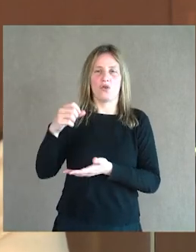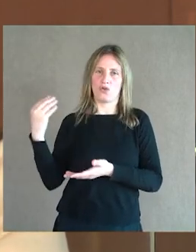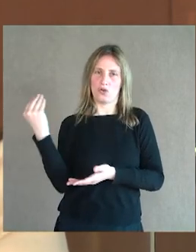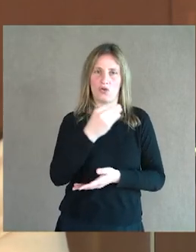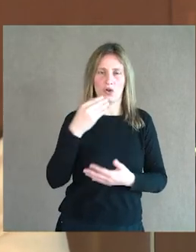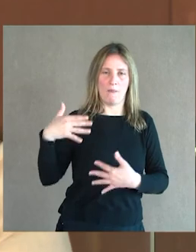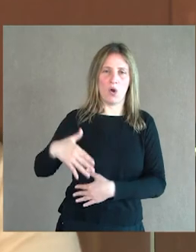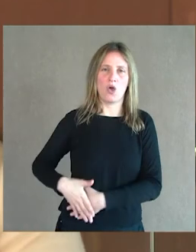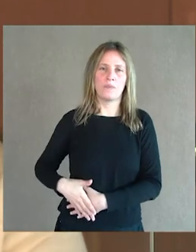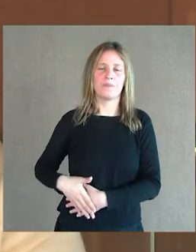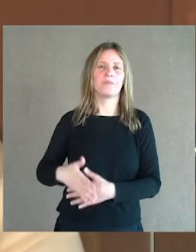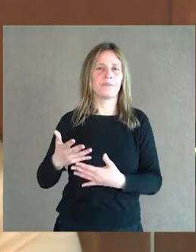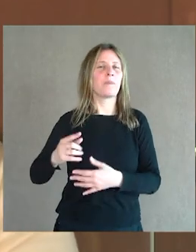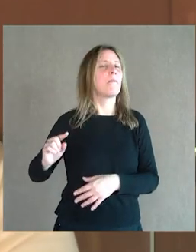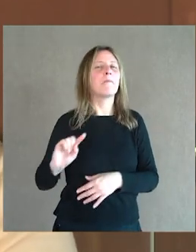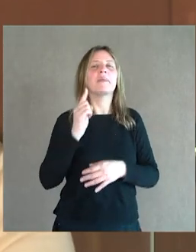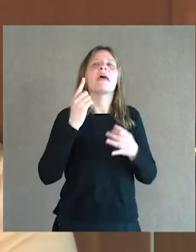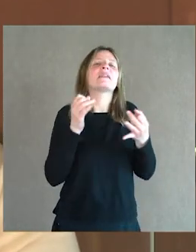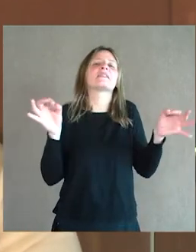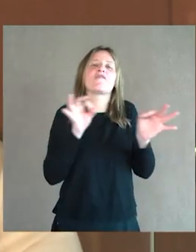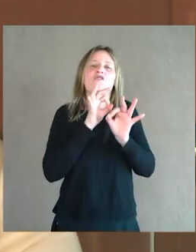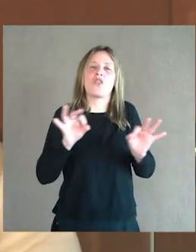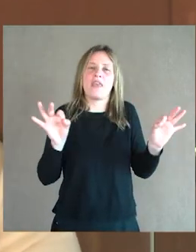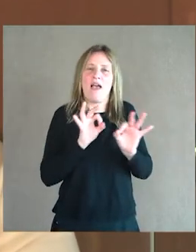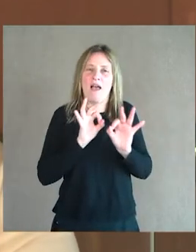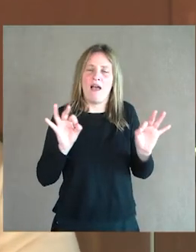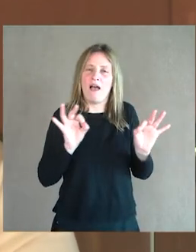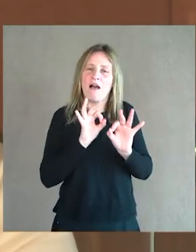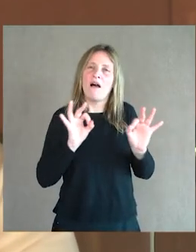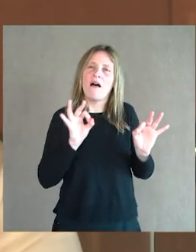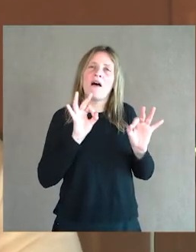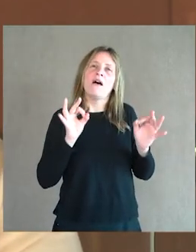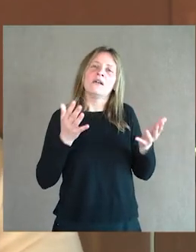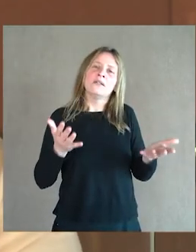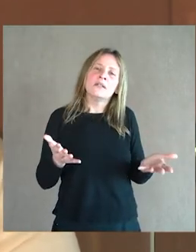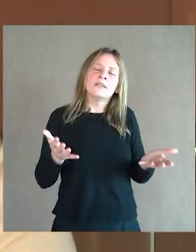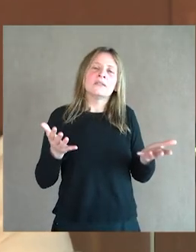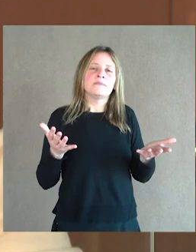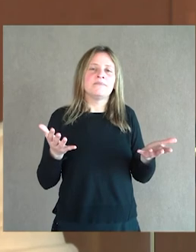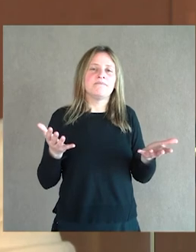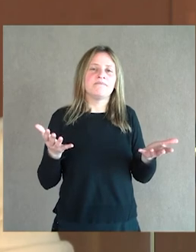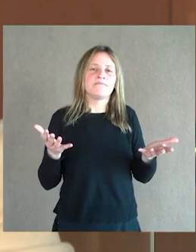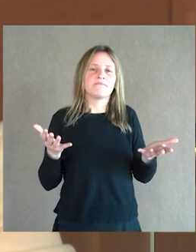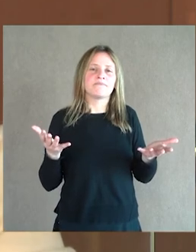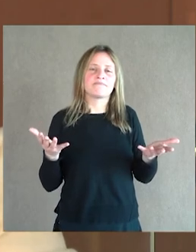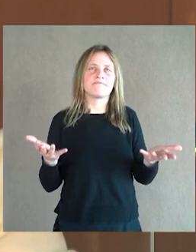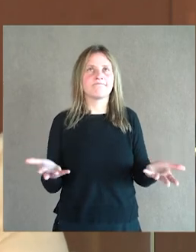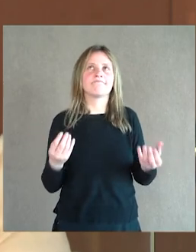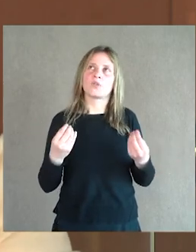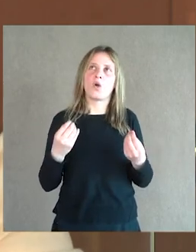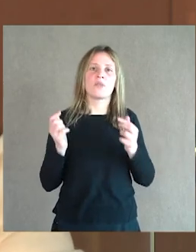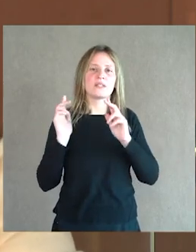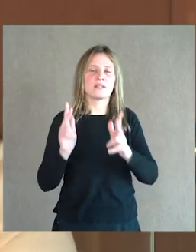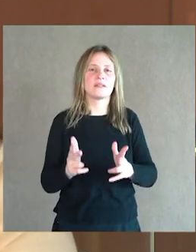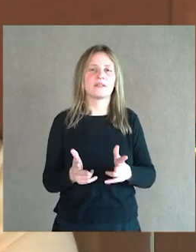Y bueno, fue la primera sinfonía que tiene como un, ¿cómo podríamos decir?